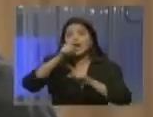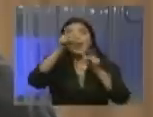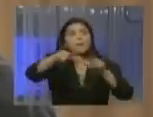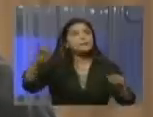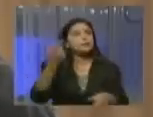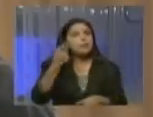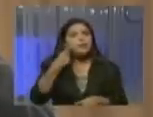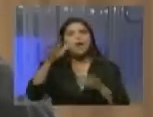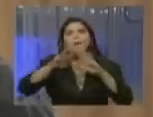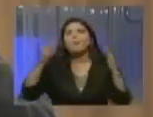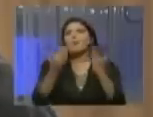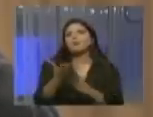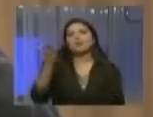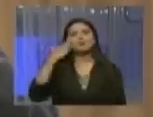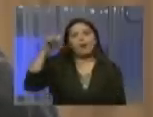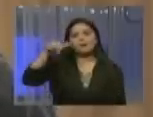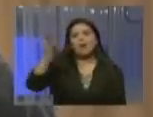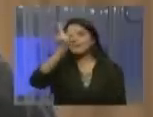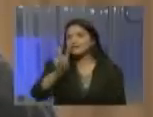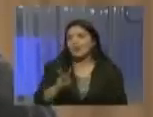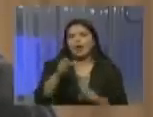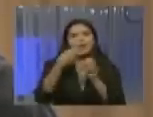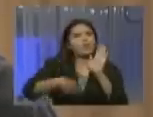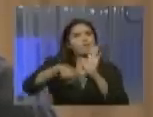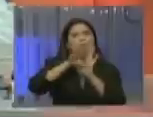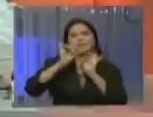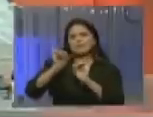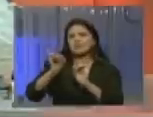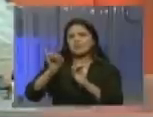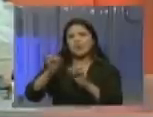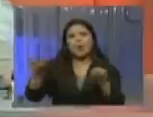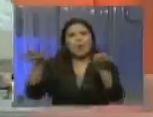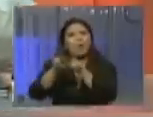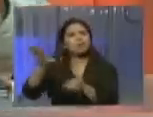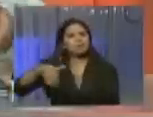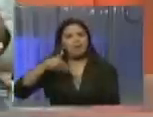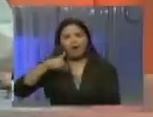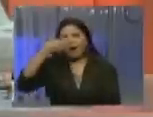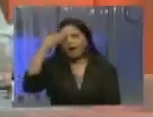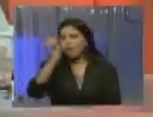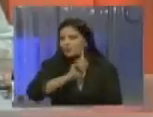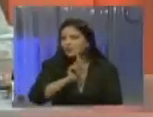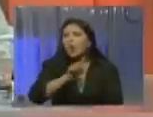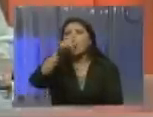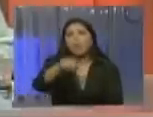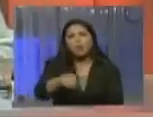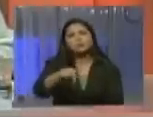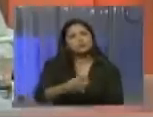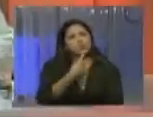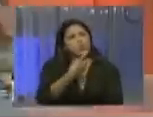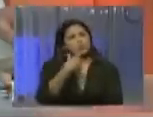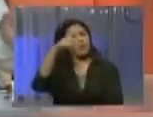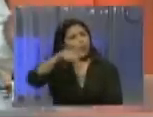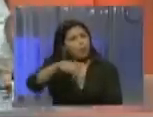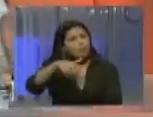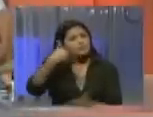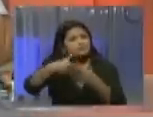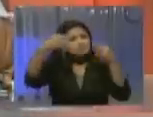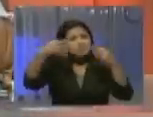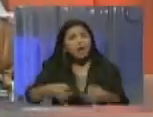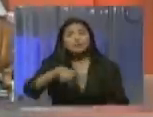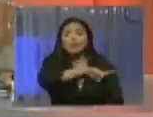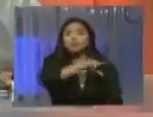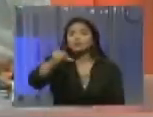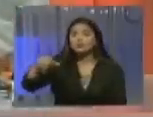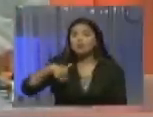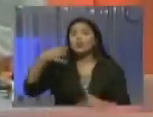activo, para que el mundo sepa que en Venezuela no se puede repetir la historia del pueblo libio. Así es, y yo lo decía hoy, con la garantía de que nosotros